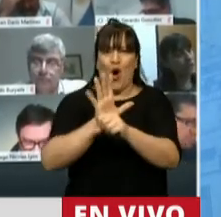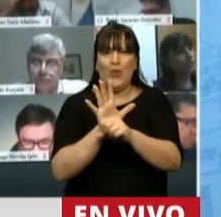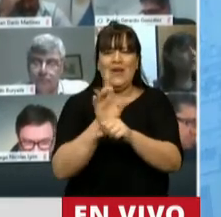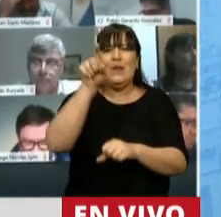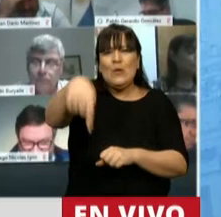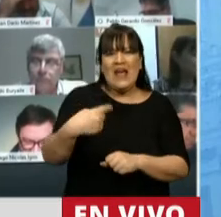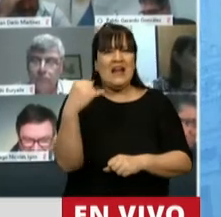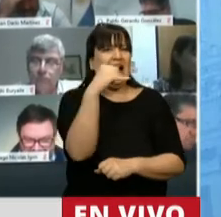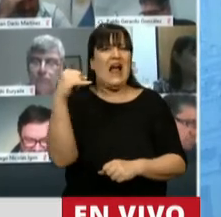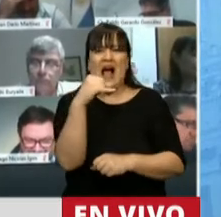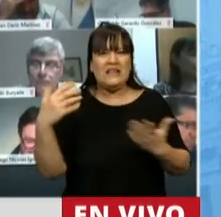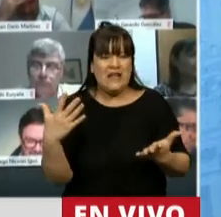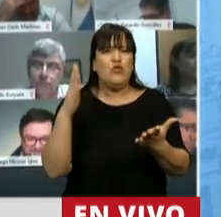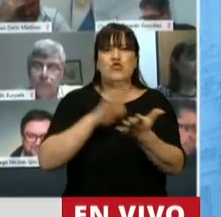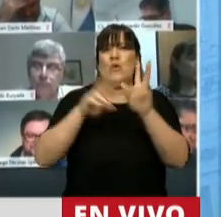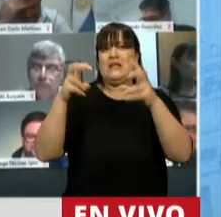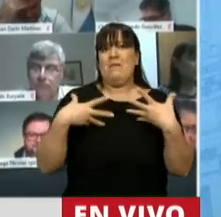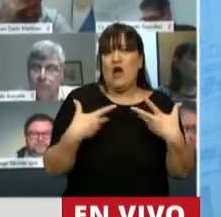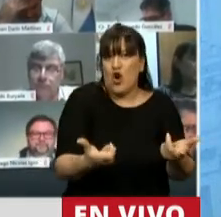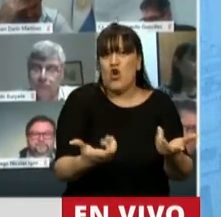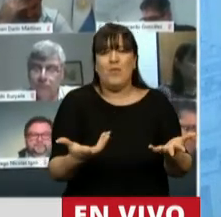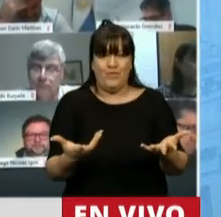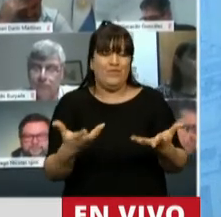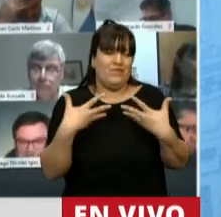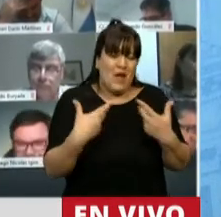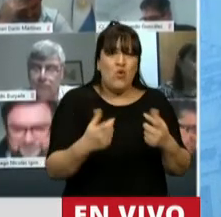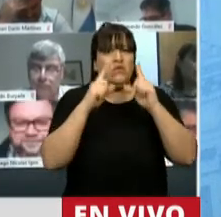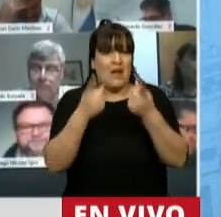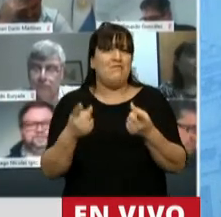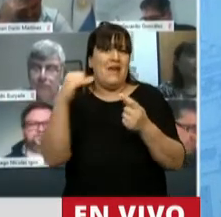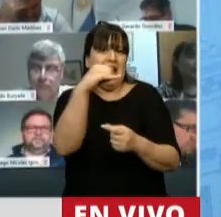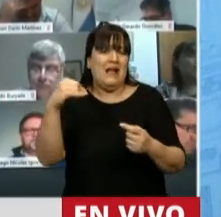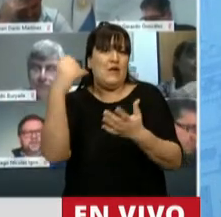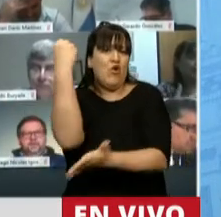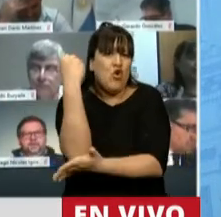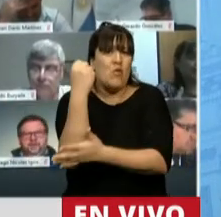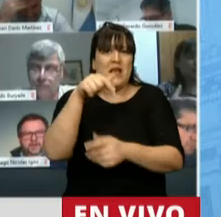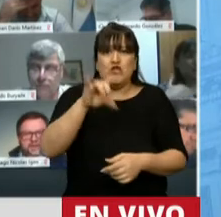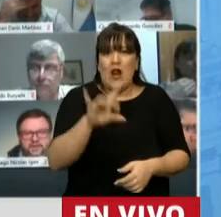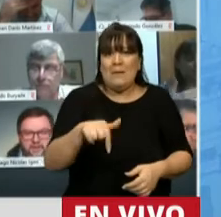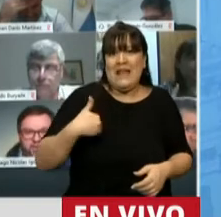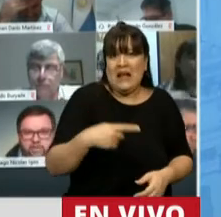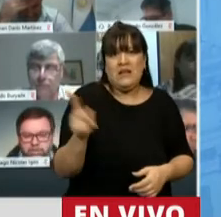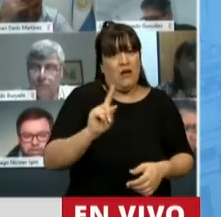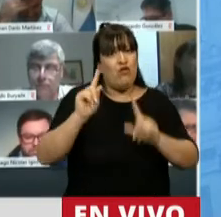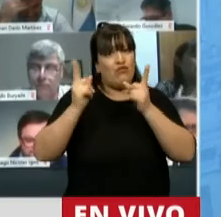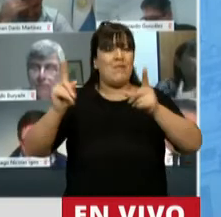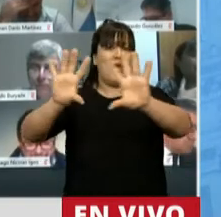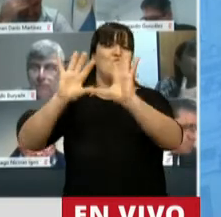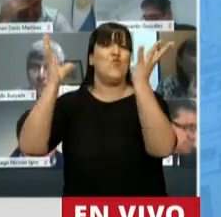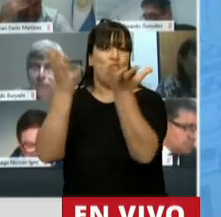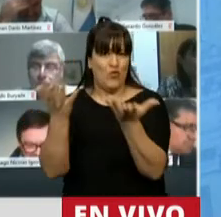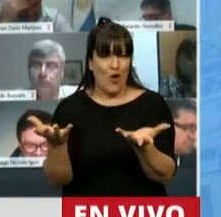no solamente en la salud y economía de los argentinos, sino de todo el mundo. Entre otras cosas, esa